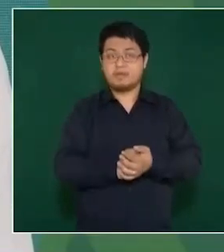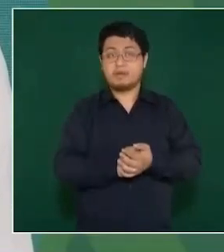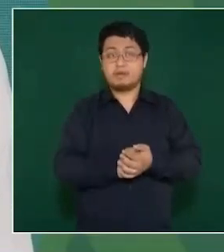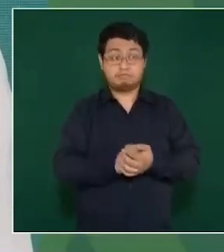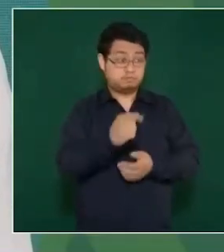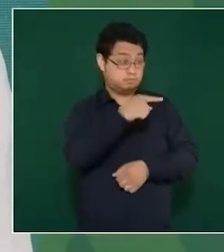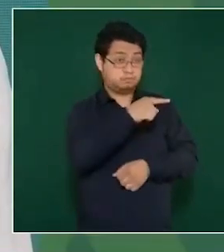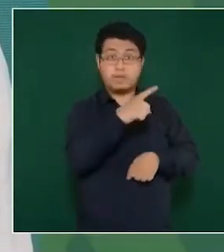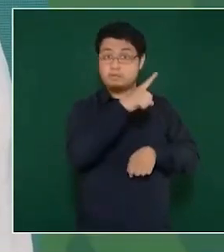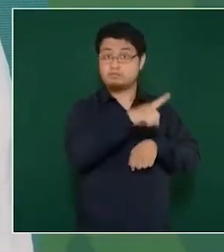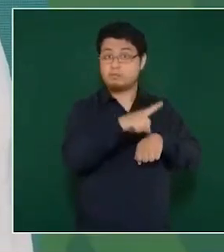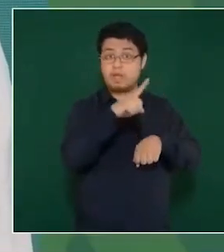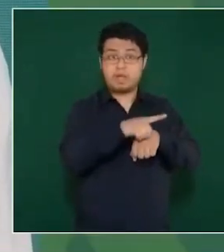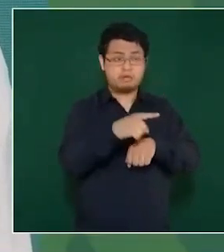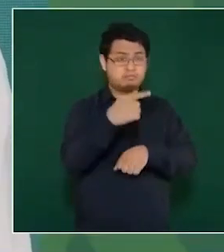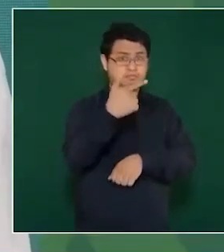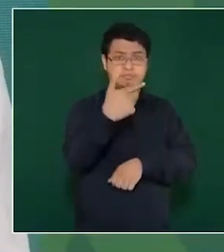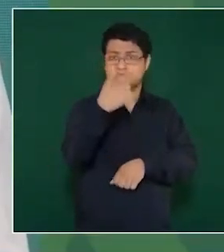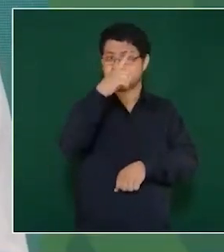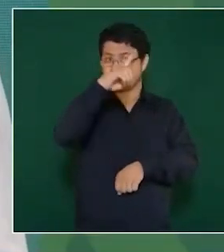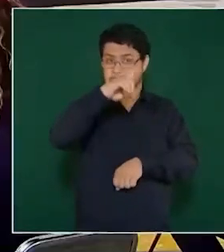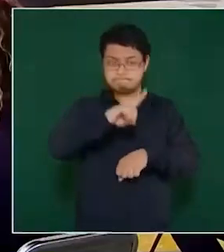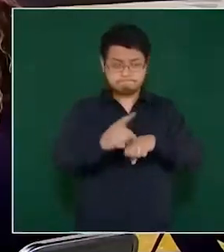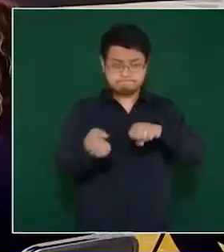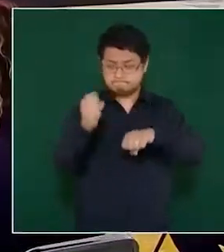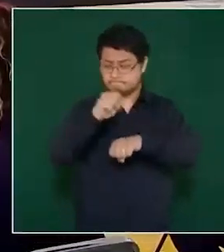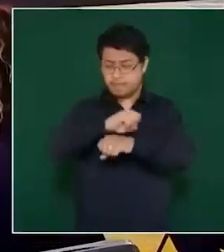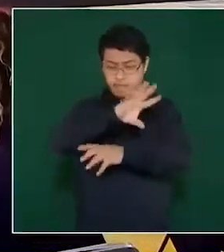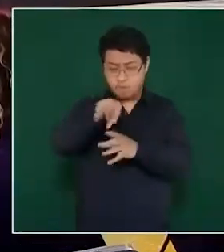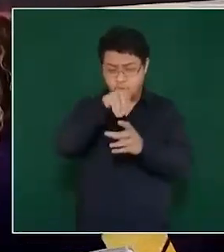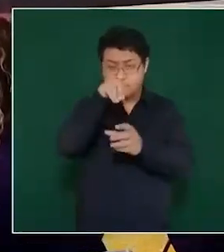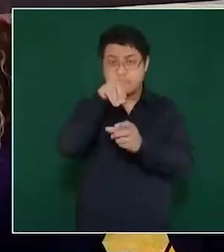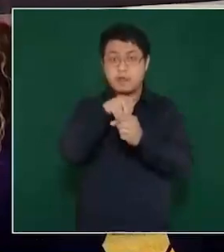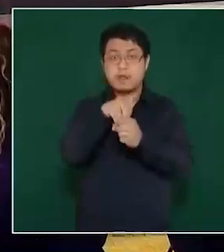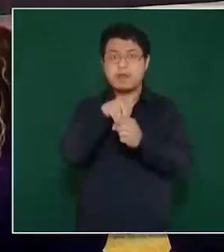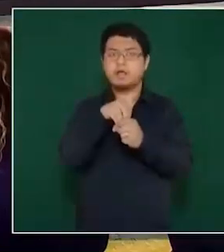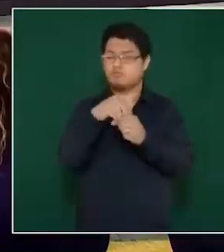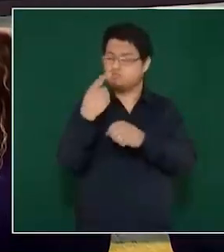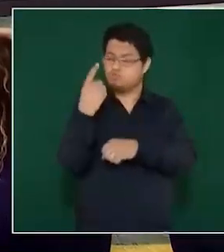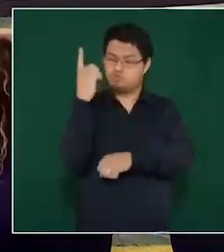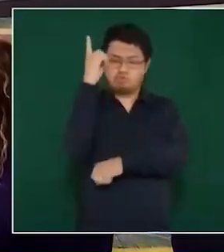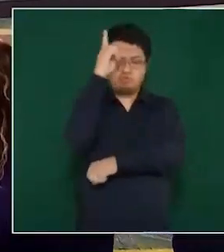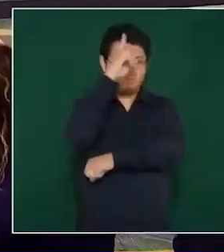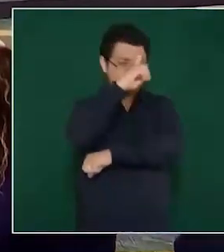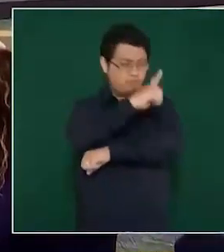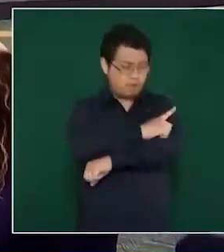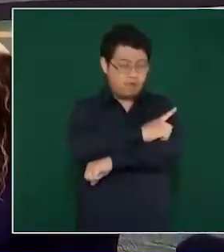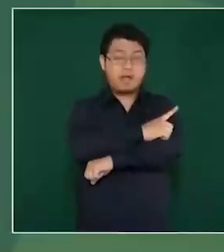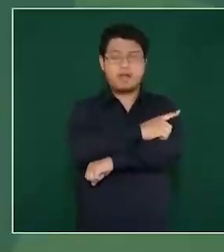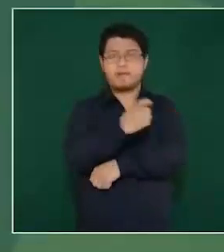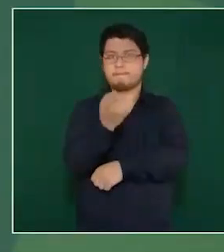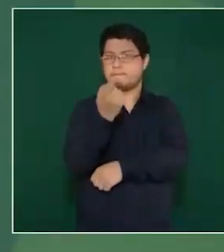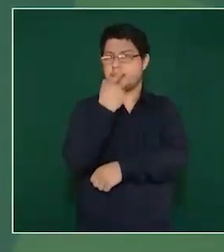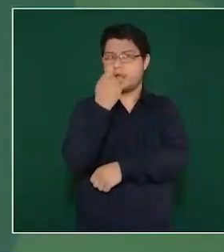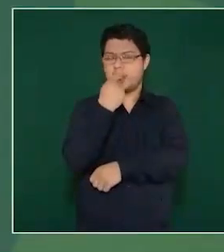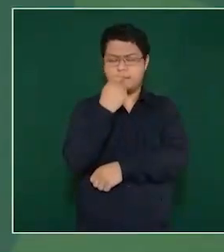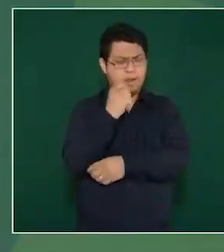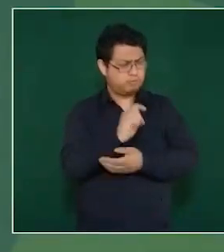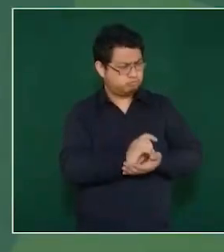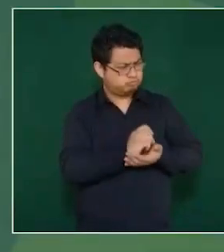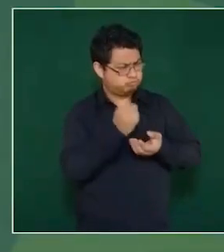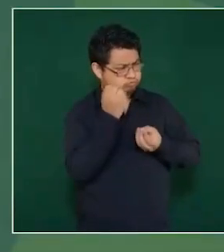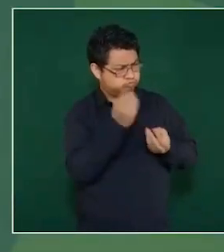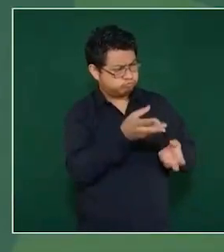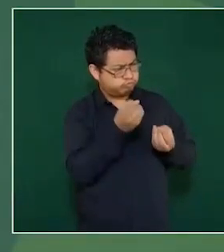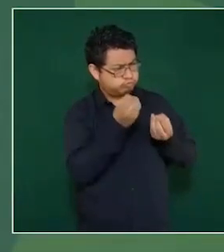los dos turnos, y que el abasto de medicamentos sea